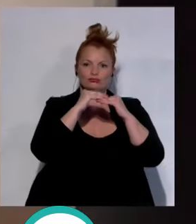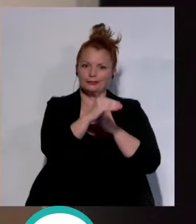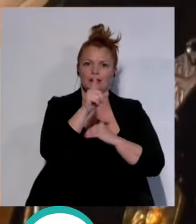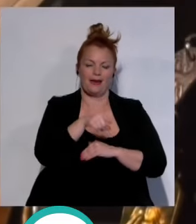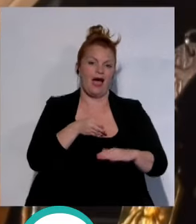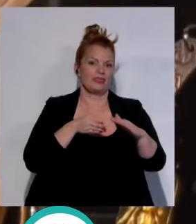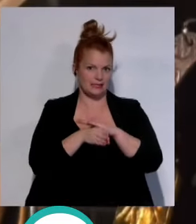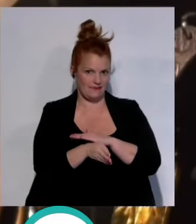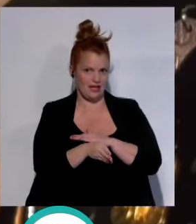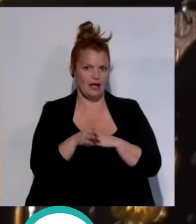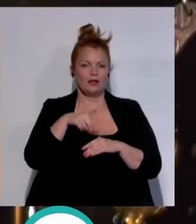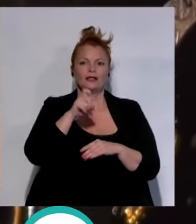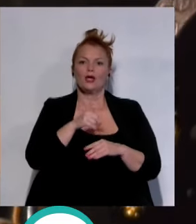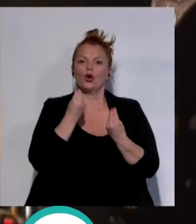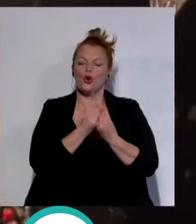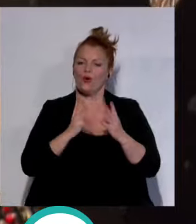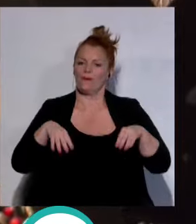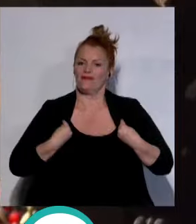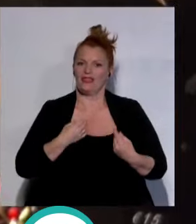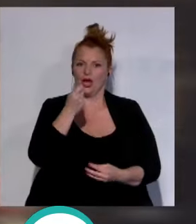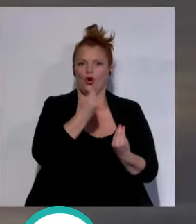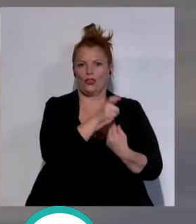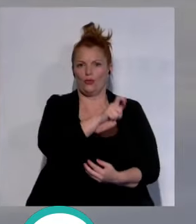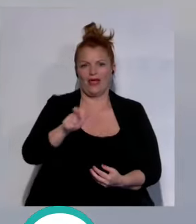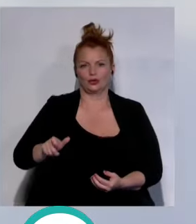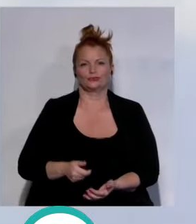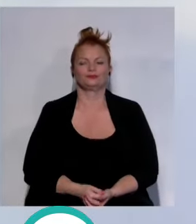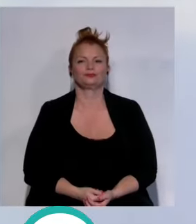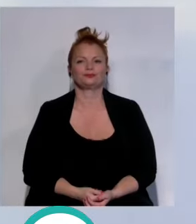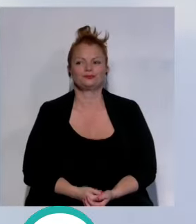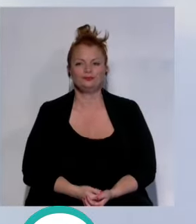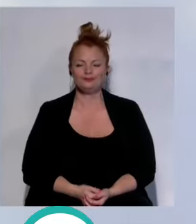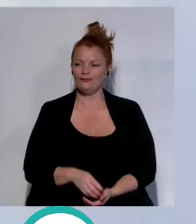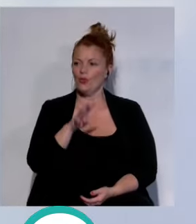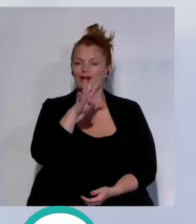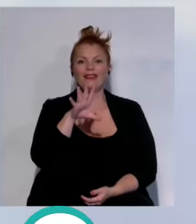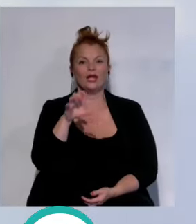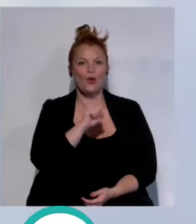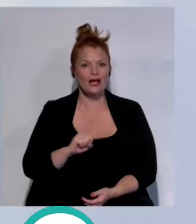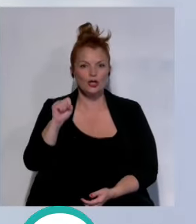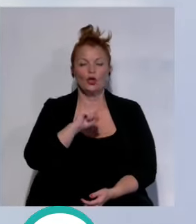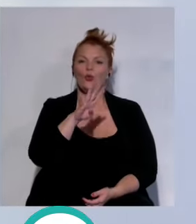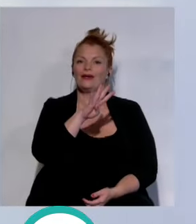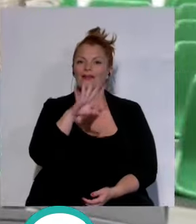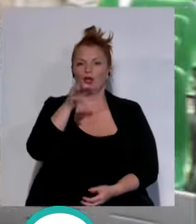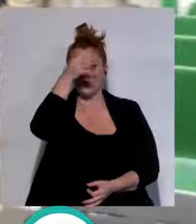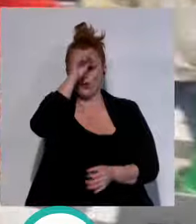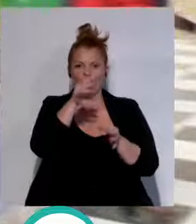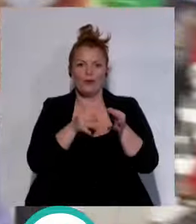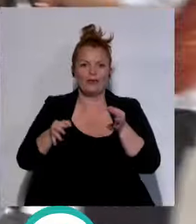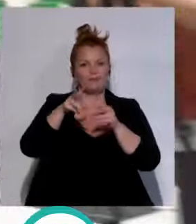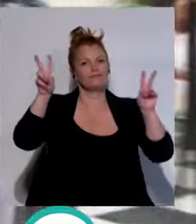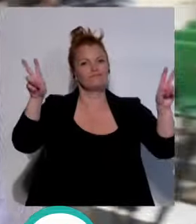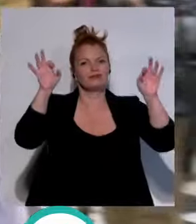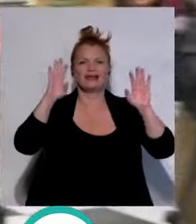y accesible, además de estar en convivencia con los ciudadanos. 45 años, 45 municipios. Es el lema de